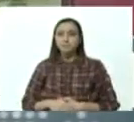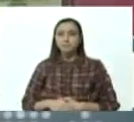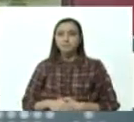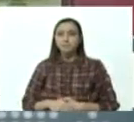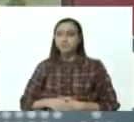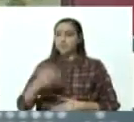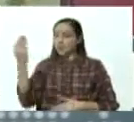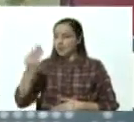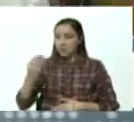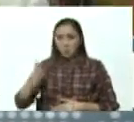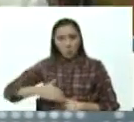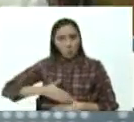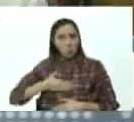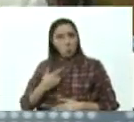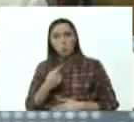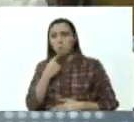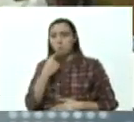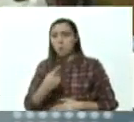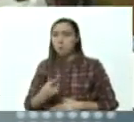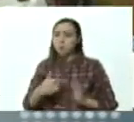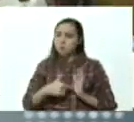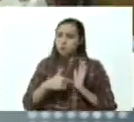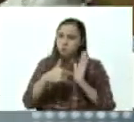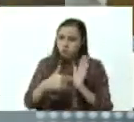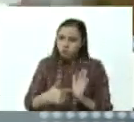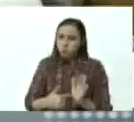siempre que podemos hablamos de él y lo mostramos